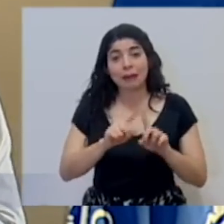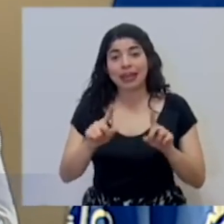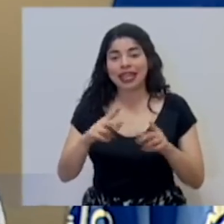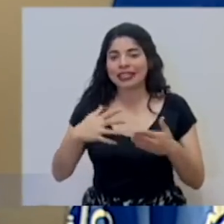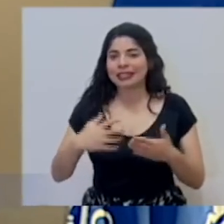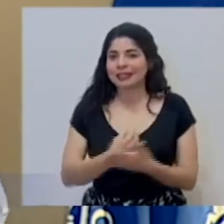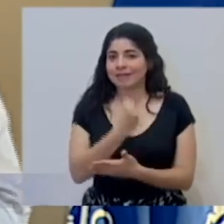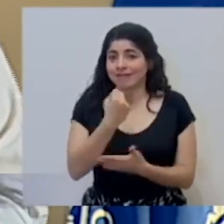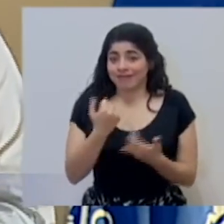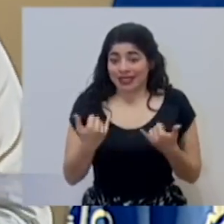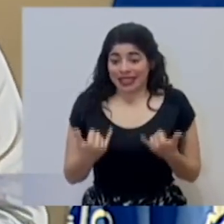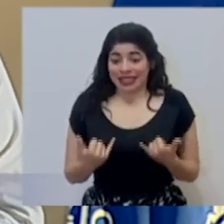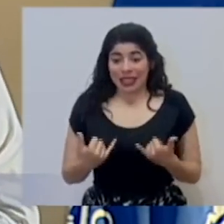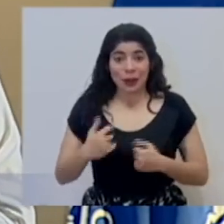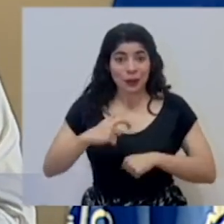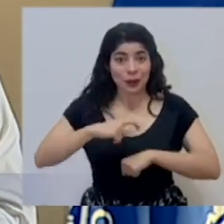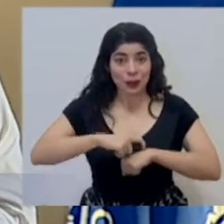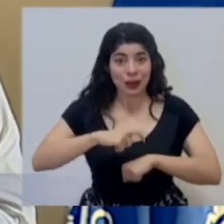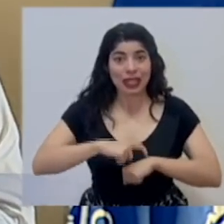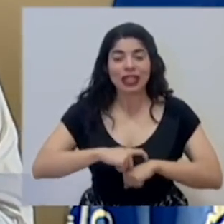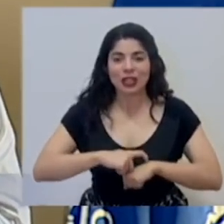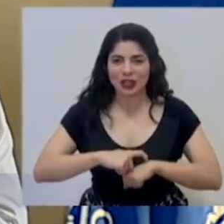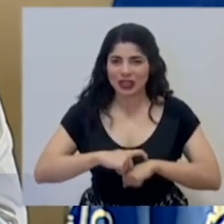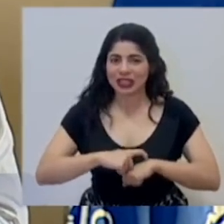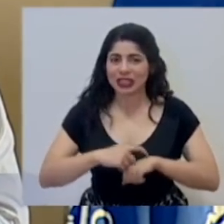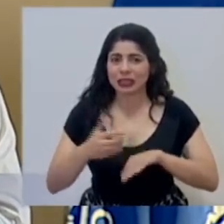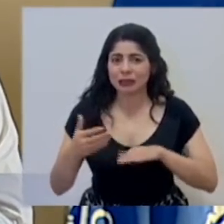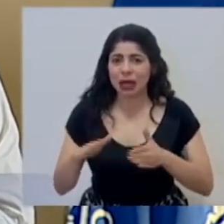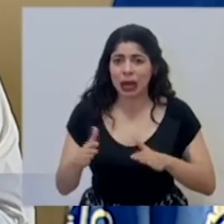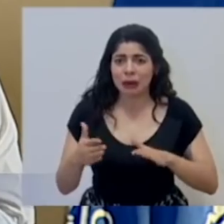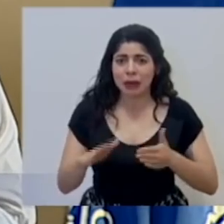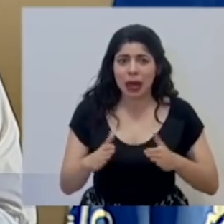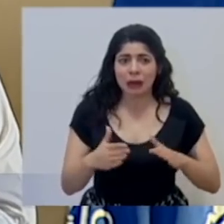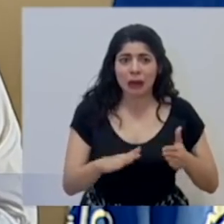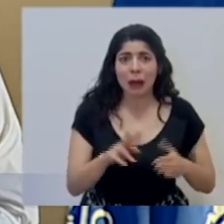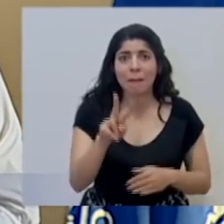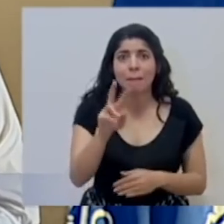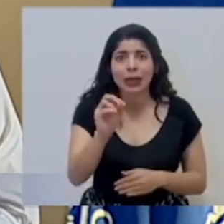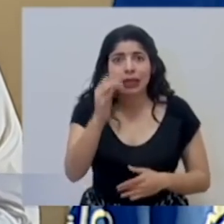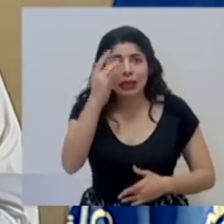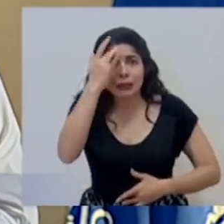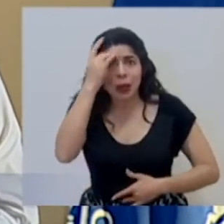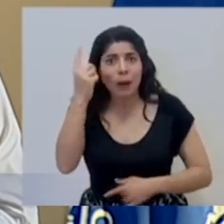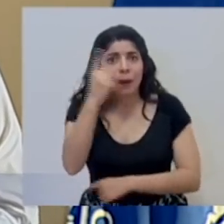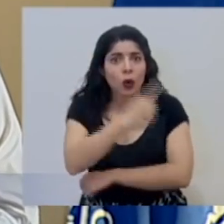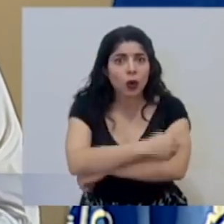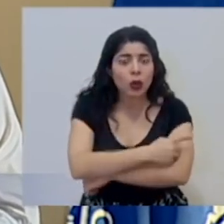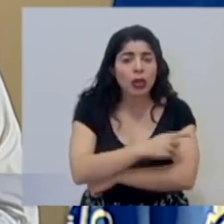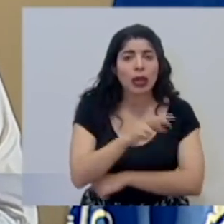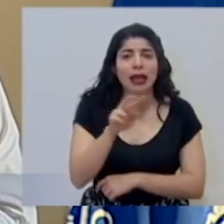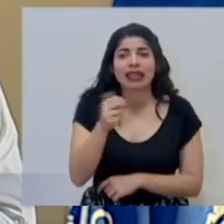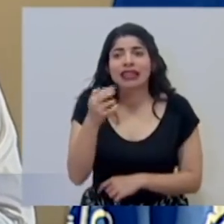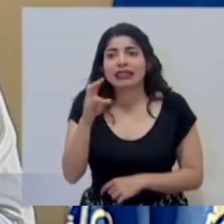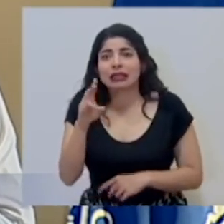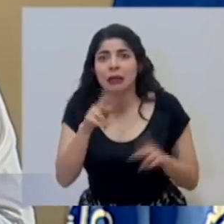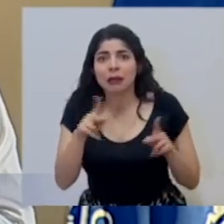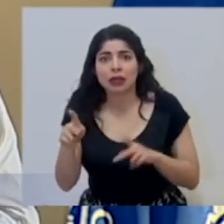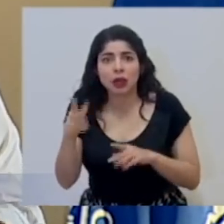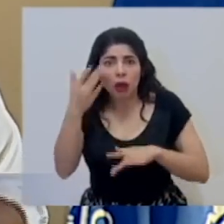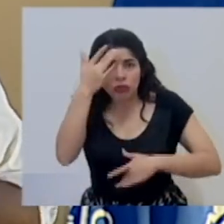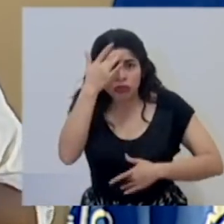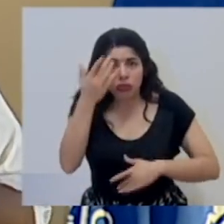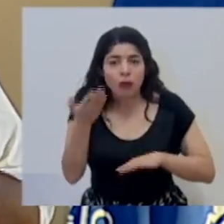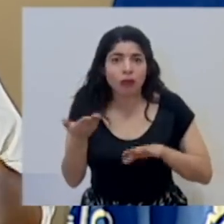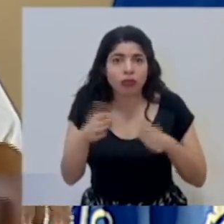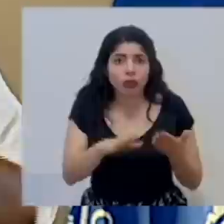desafortunadamente, ya estamos llegando a un punto en donde están falleciendo 20 pacientes diarios, 17 pacientes diarios,